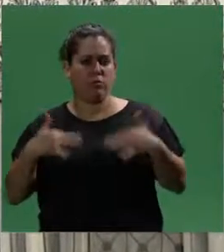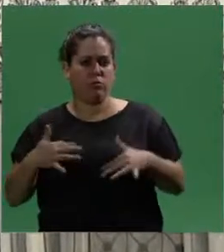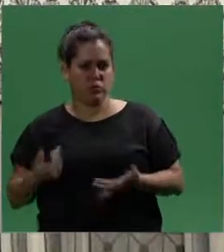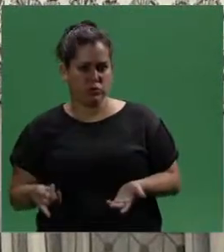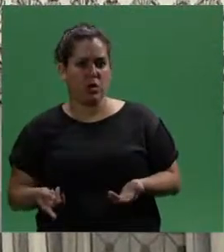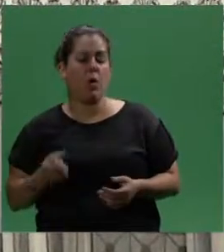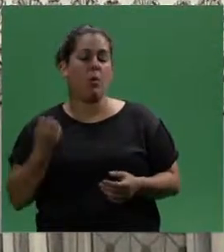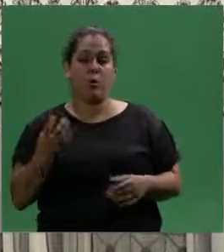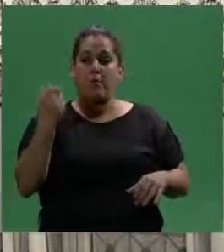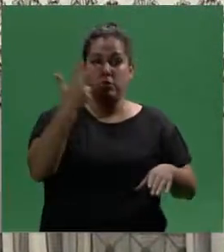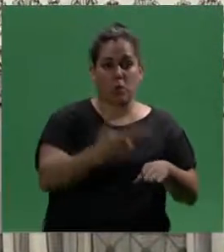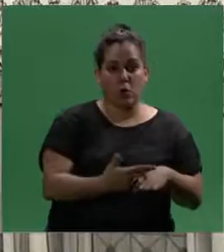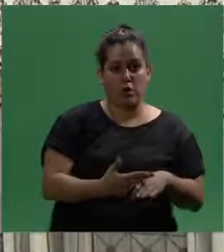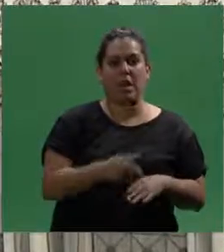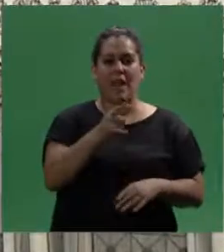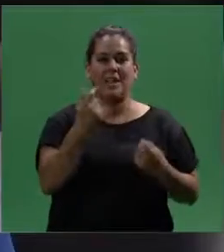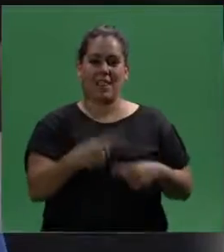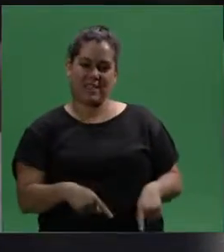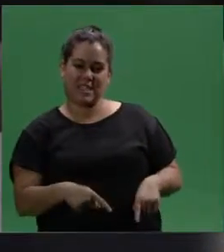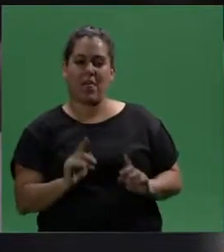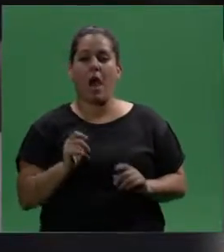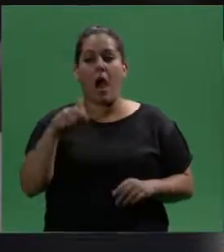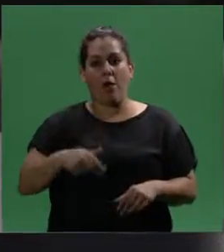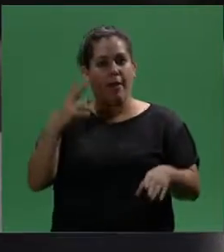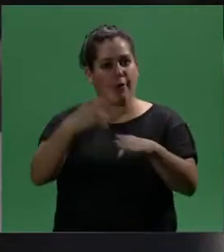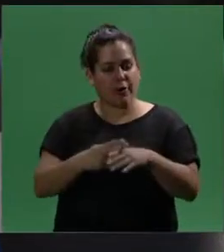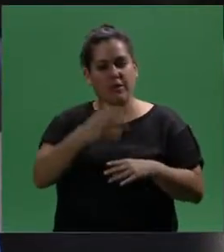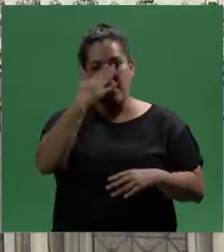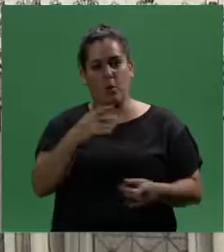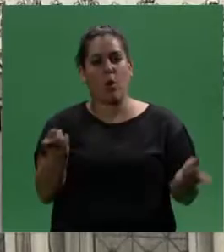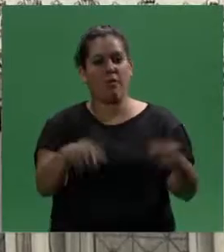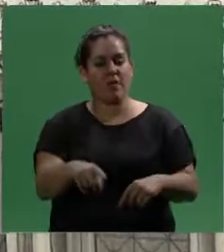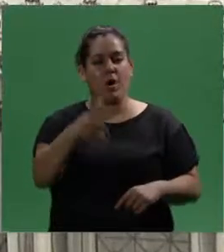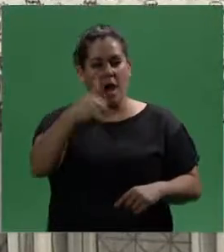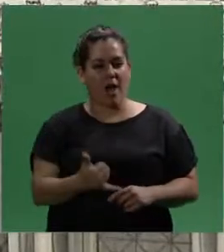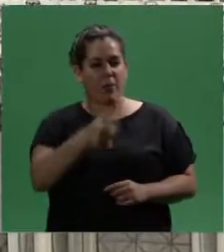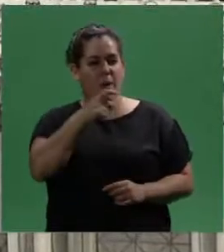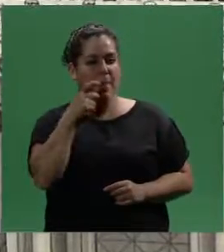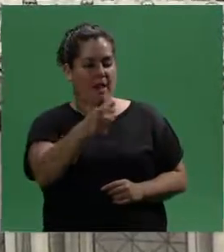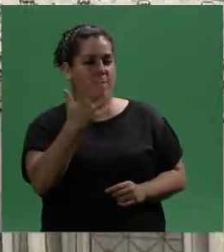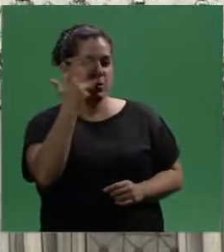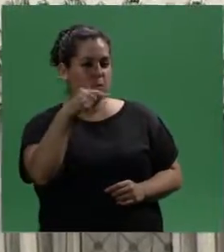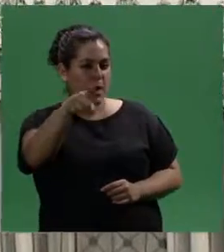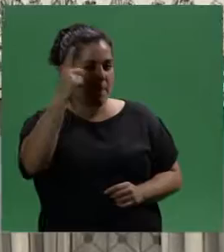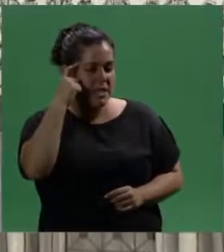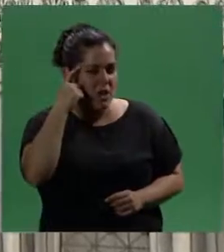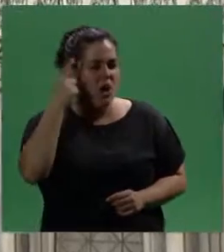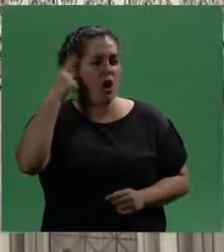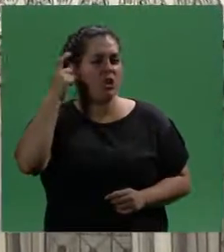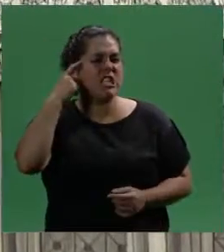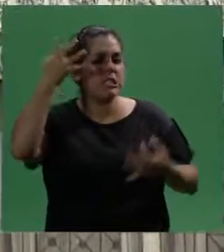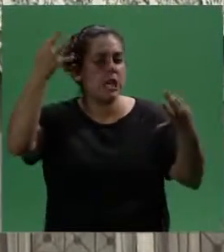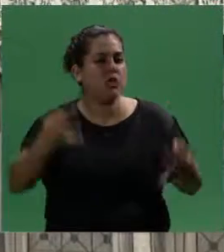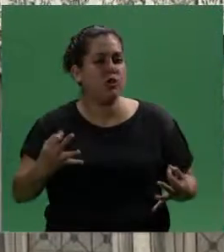puede dar mucho. Vamos a un corte. está la diversidad. Vamos a un corte y ahora volvemos. Nos quedamos con una palabra que me gustaría que se queden pensando, es